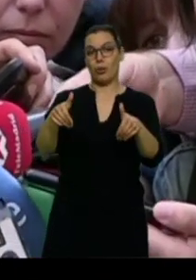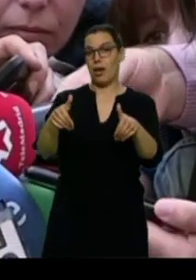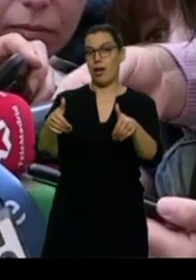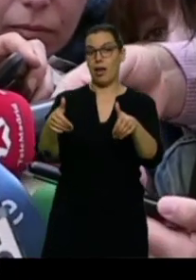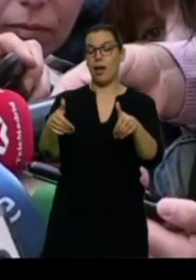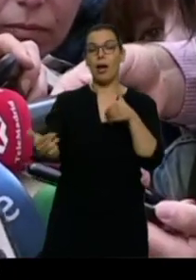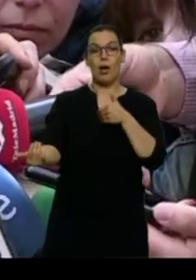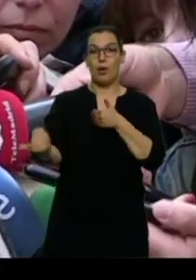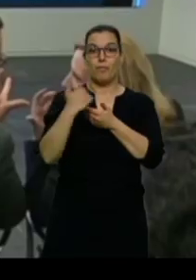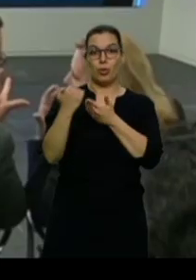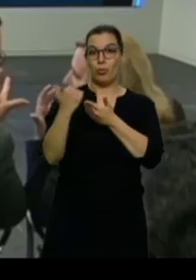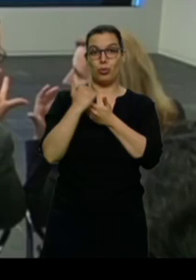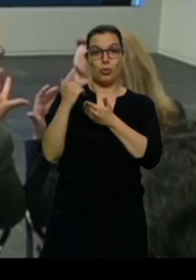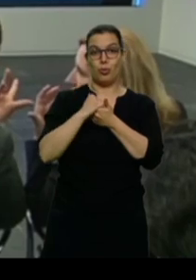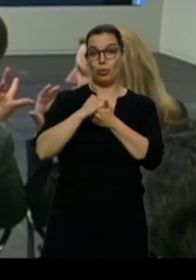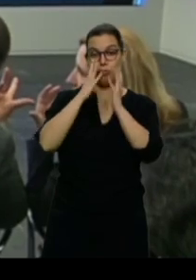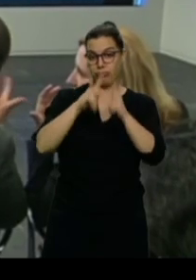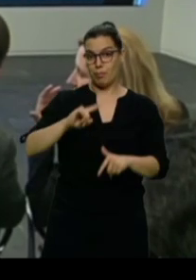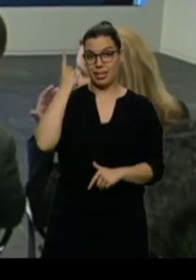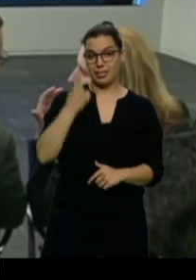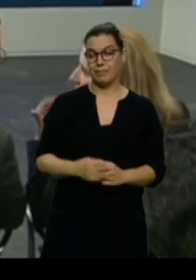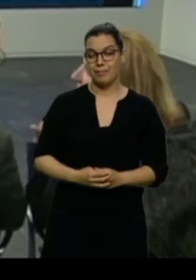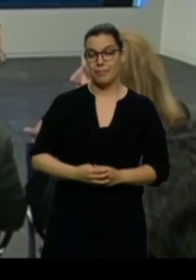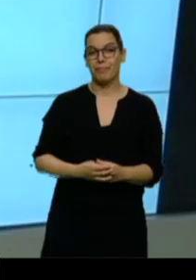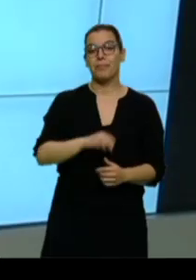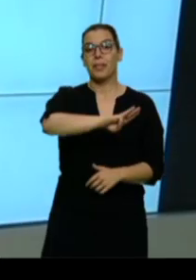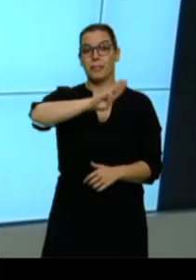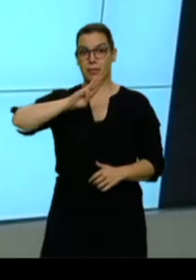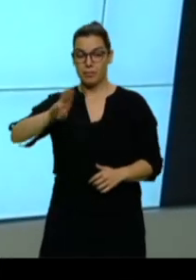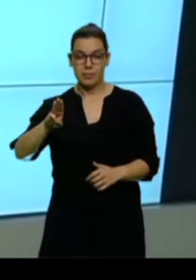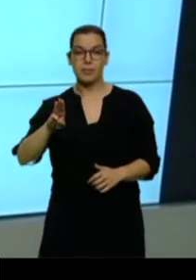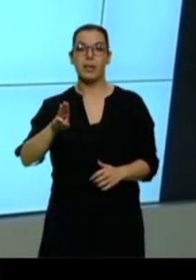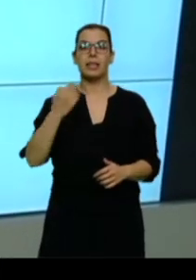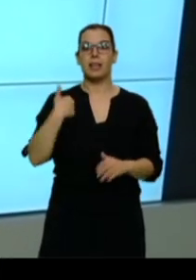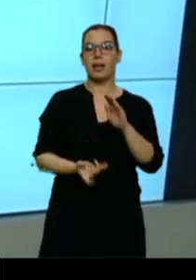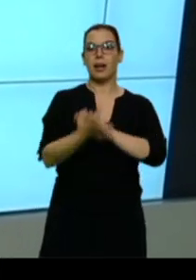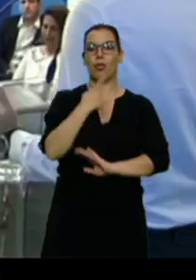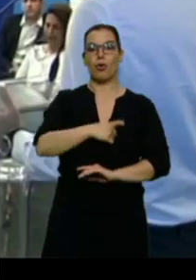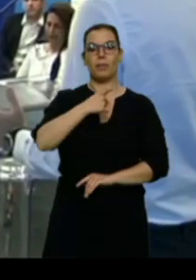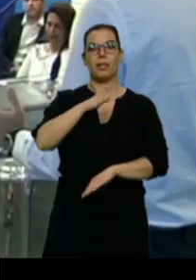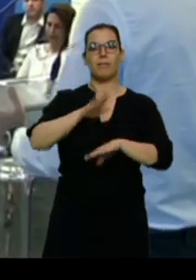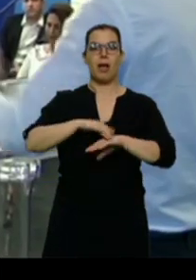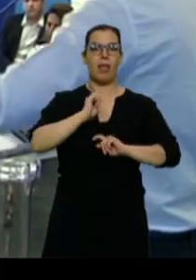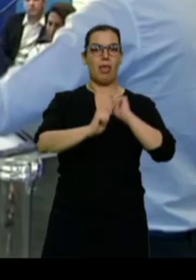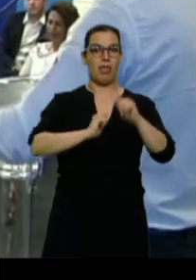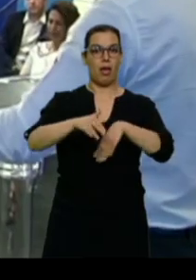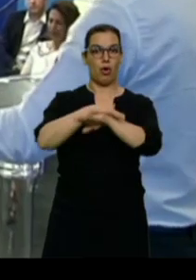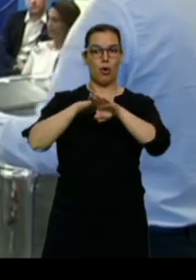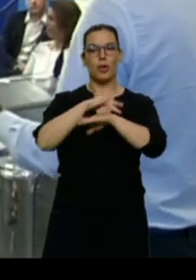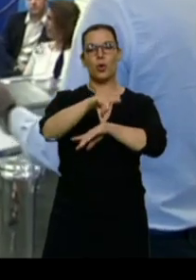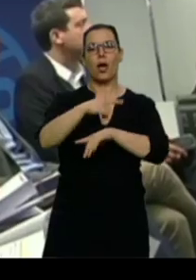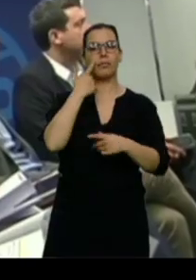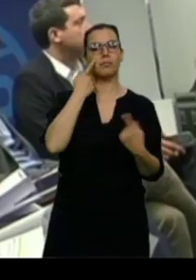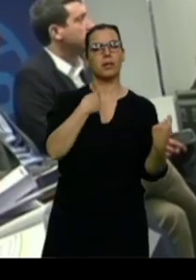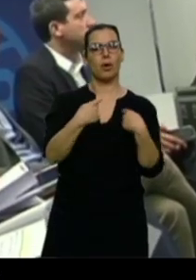mayor número de votos. El Partido Popular ya ha constituido su Comité para la Gobernabilidad, desde donde dirigirán sus negociaciones,